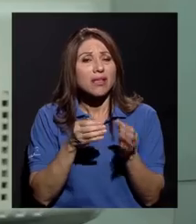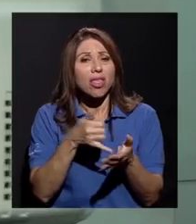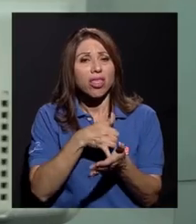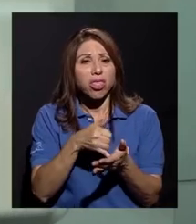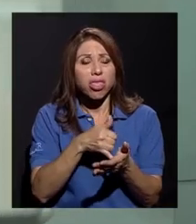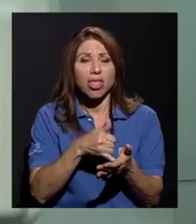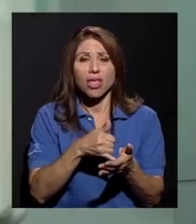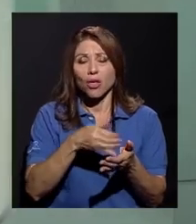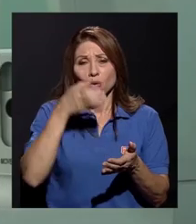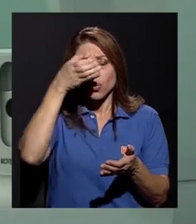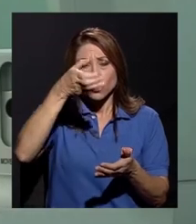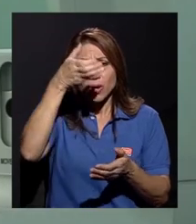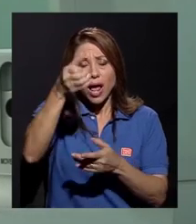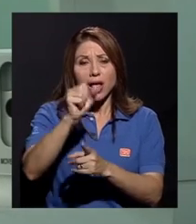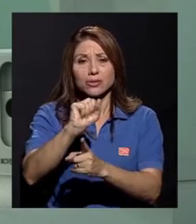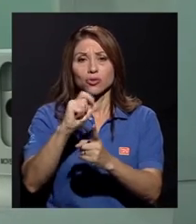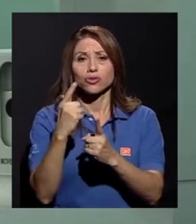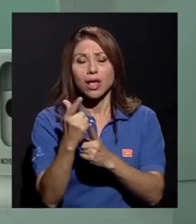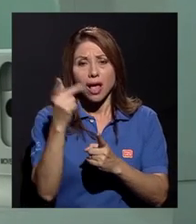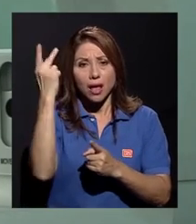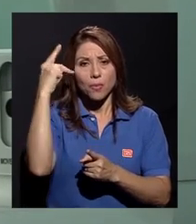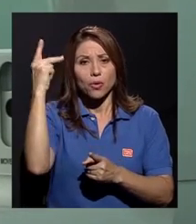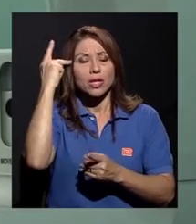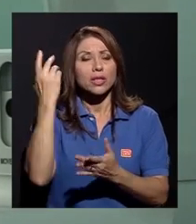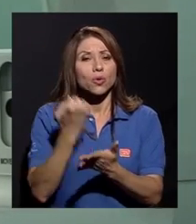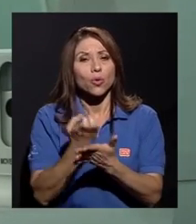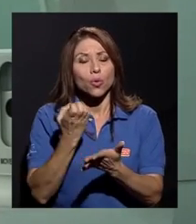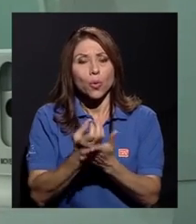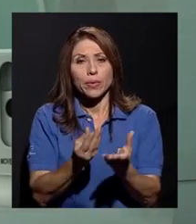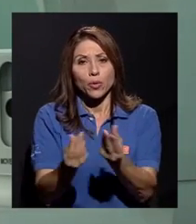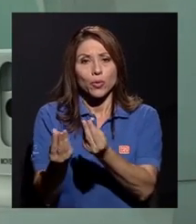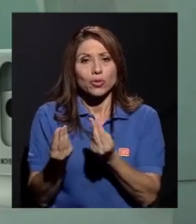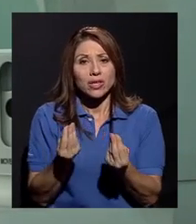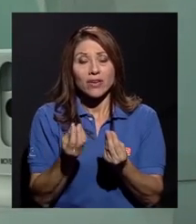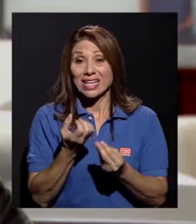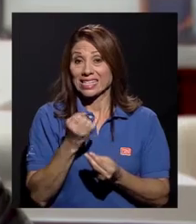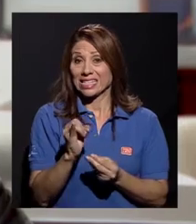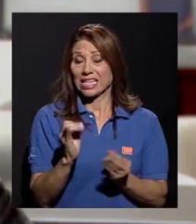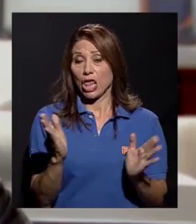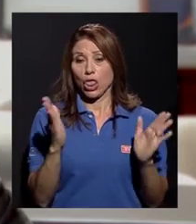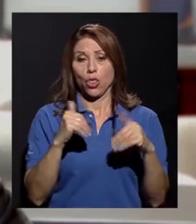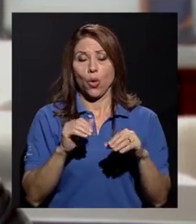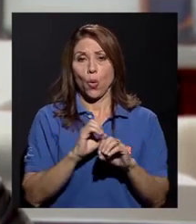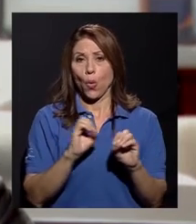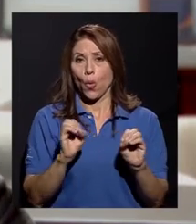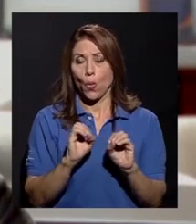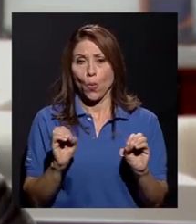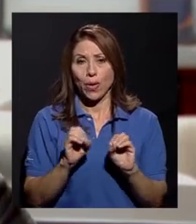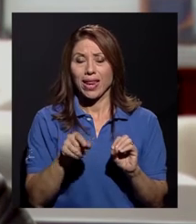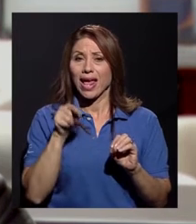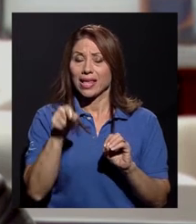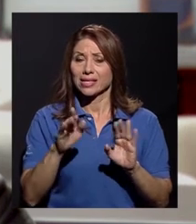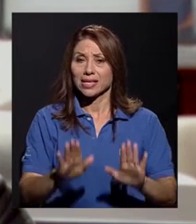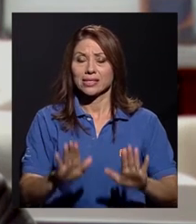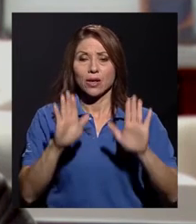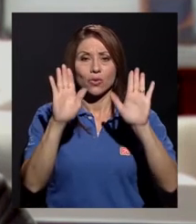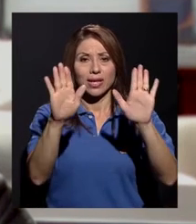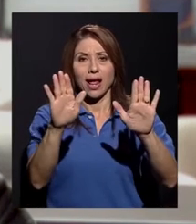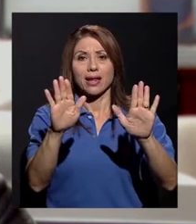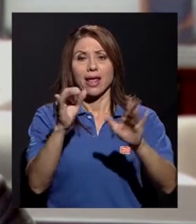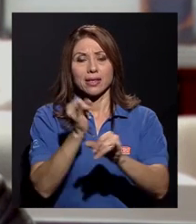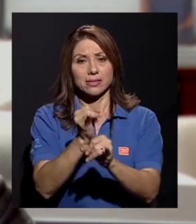social, en el sentido político, en el sentido económico y productivo, si no contara con esta extraordinaria